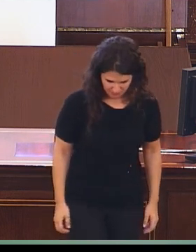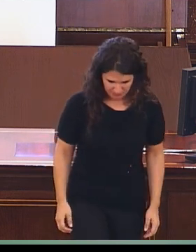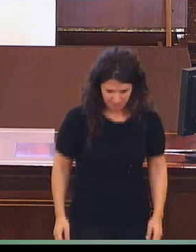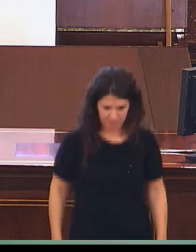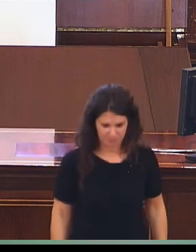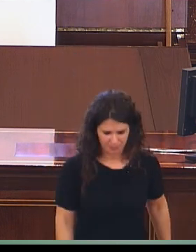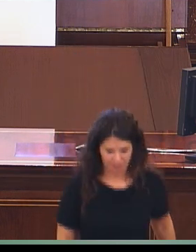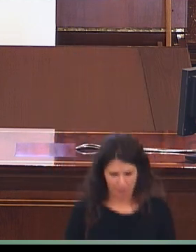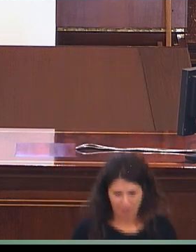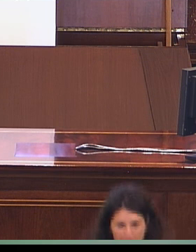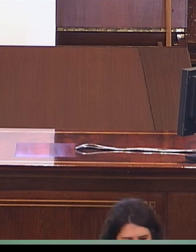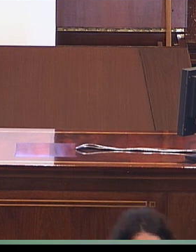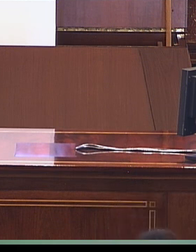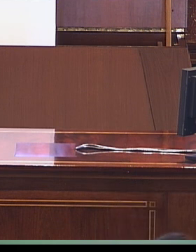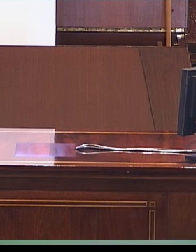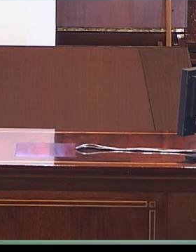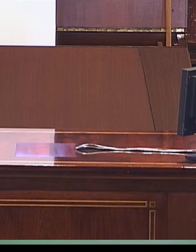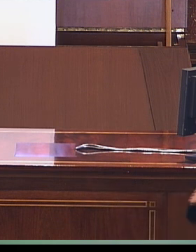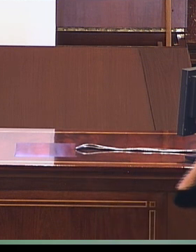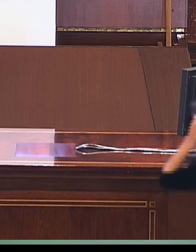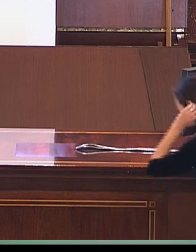Como hemos ido viendo, el número